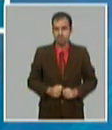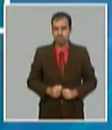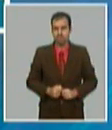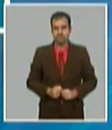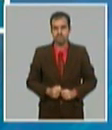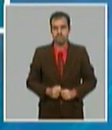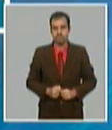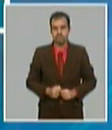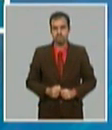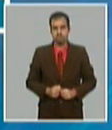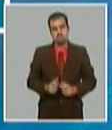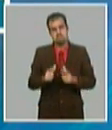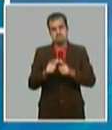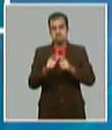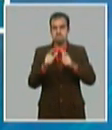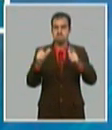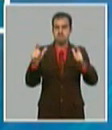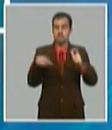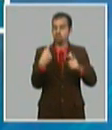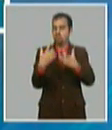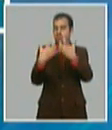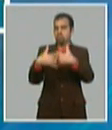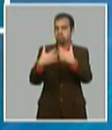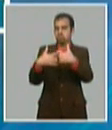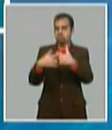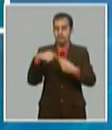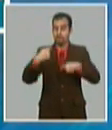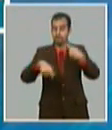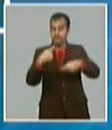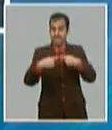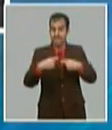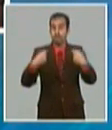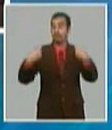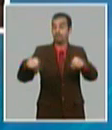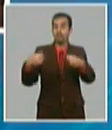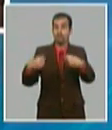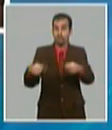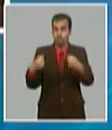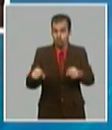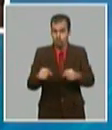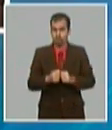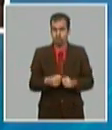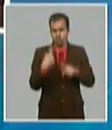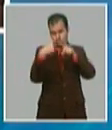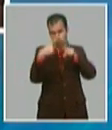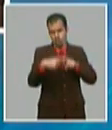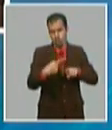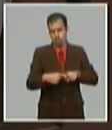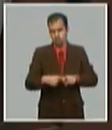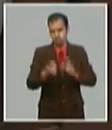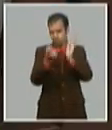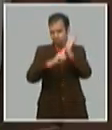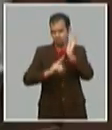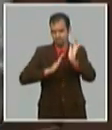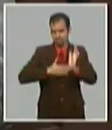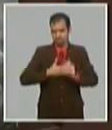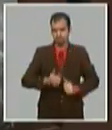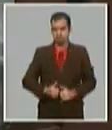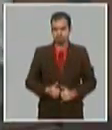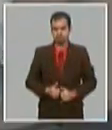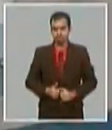mayor crecimiento pudiéramos decir en la producción de bicicletas motos y triciclos y equipos electrodomésticos ahora